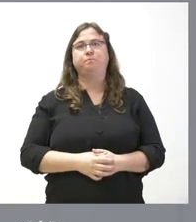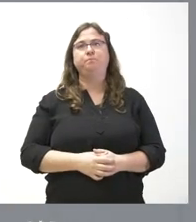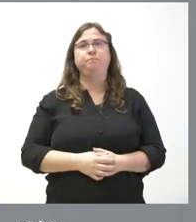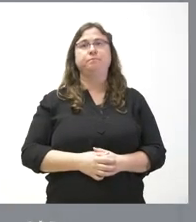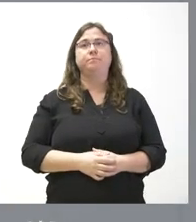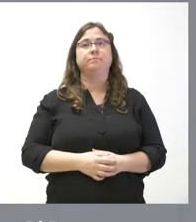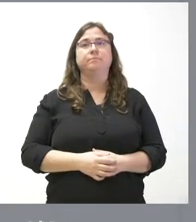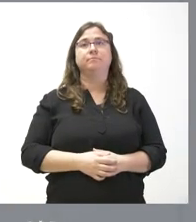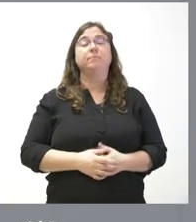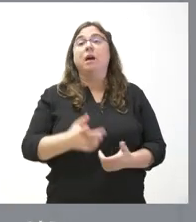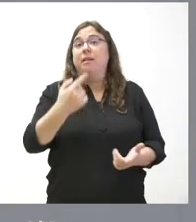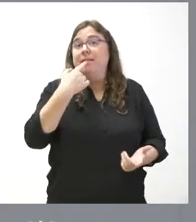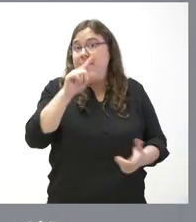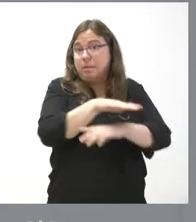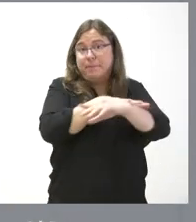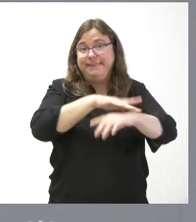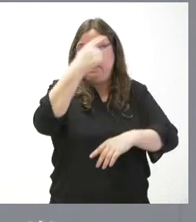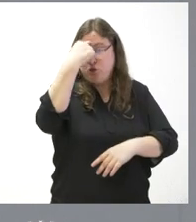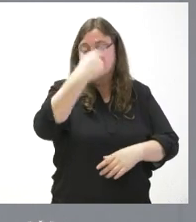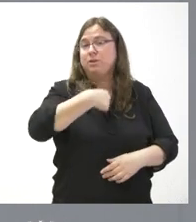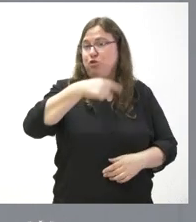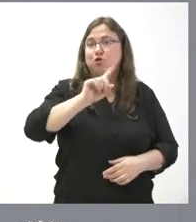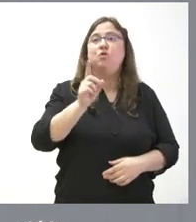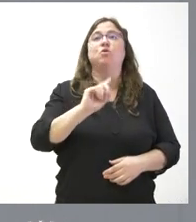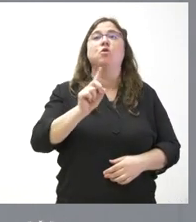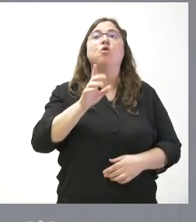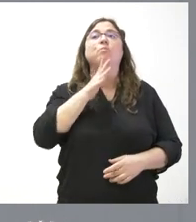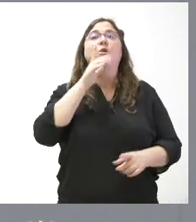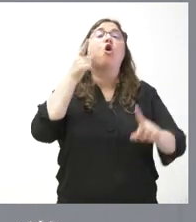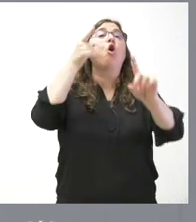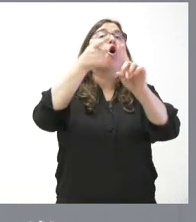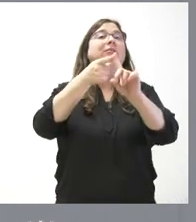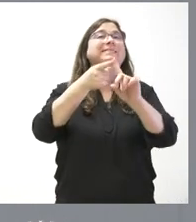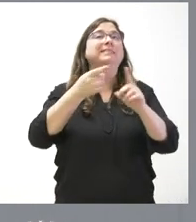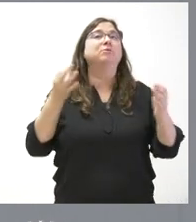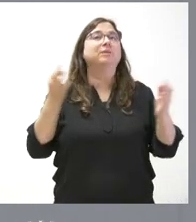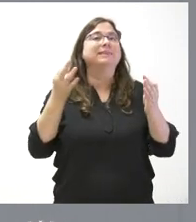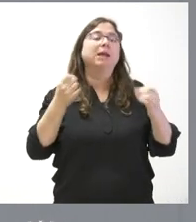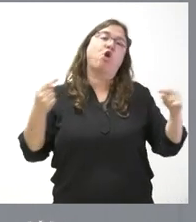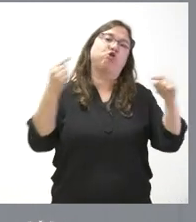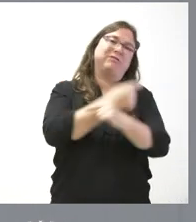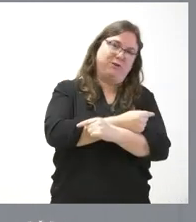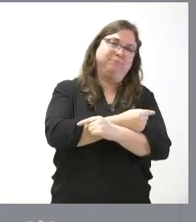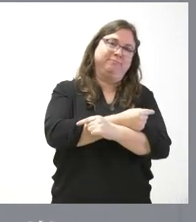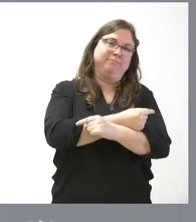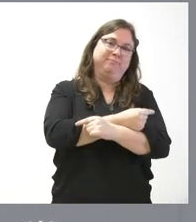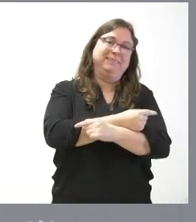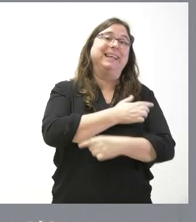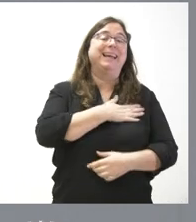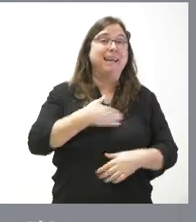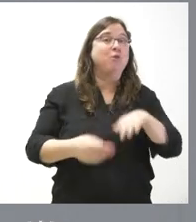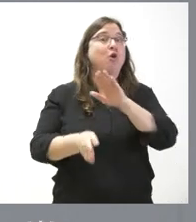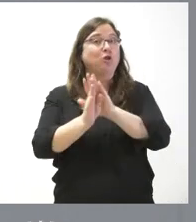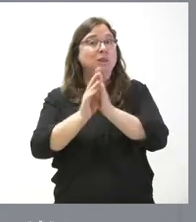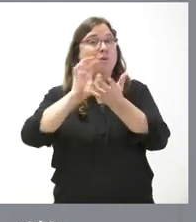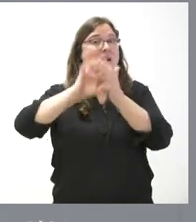No, no sé lo que dice el ministerio, yo le digo lo que vamos a hacer, porque nuestro objetivo es, todo lo contrario, que deje de estar en vigor en